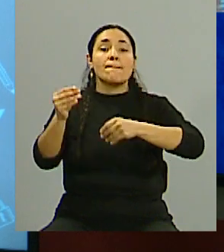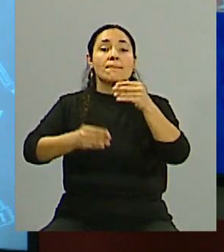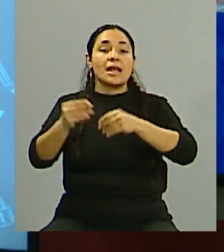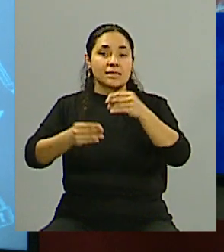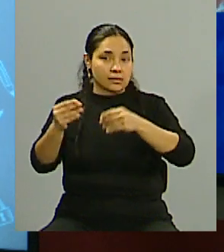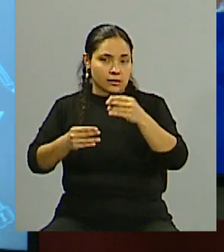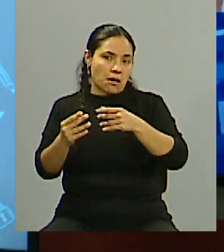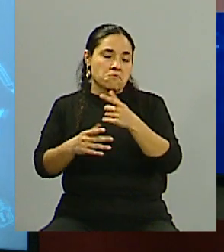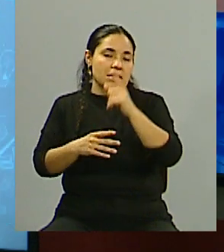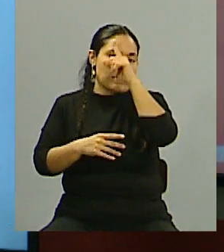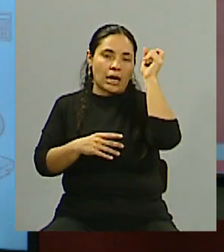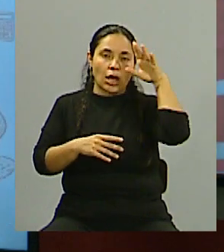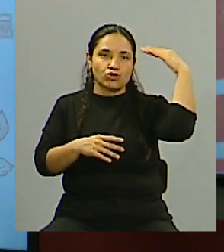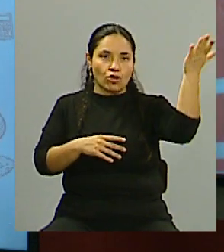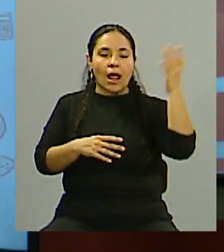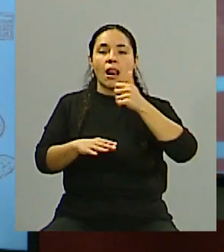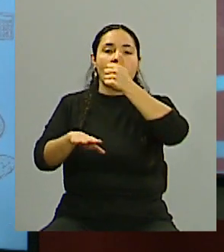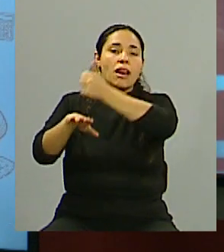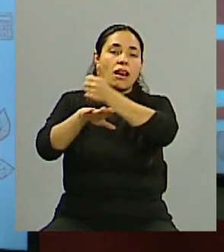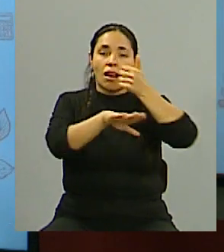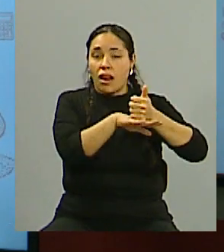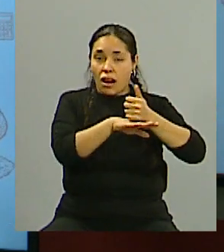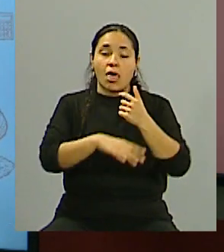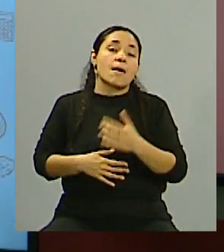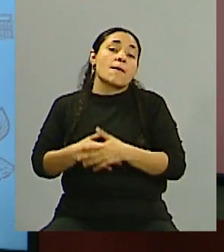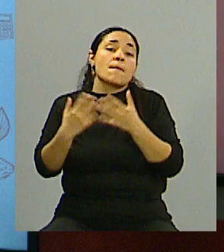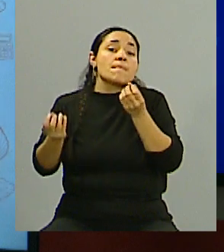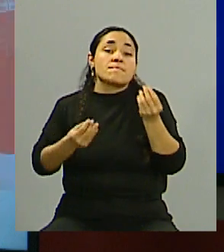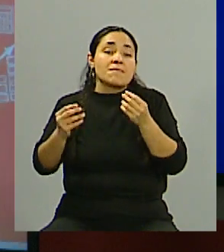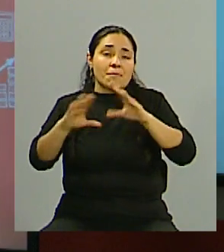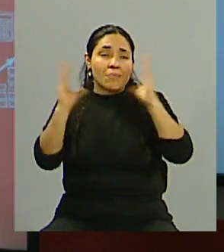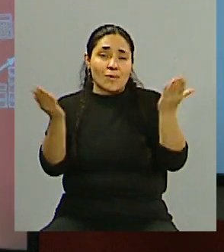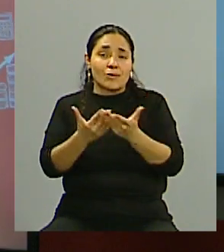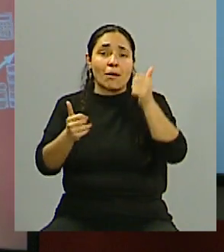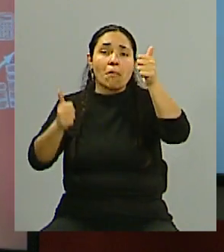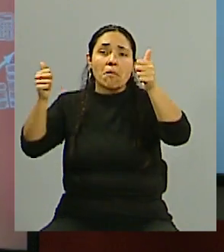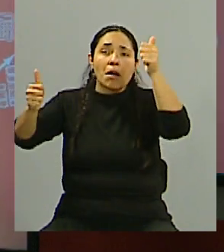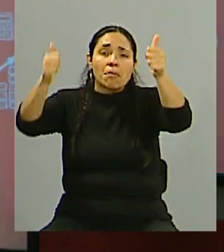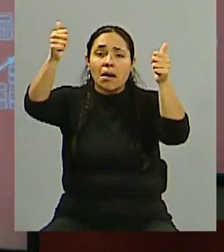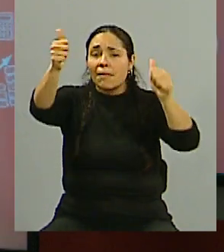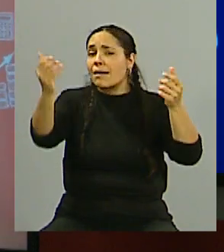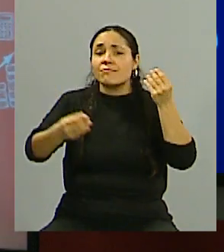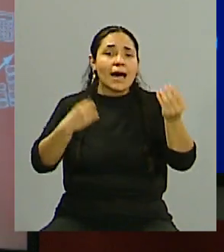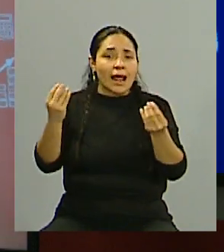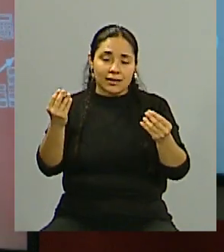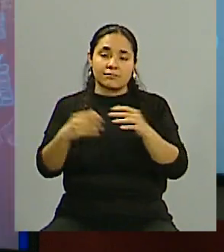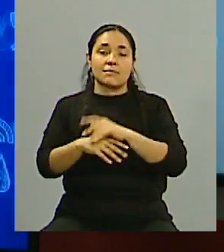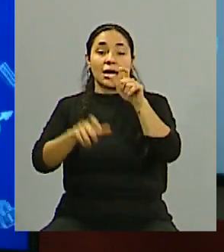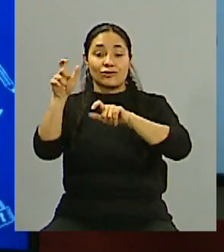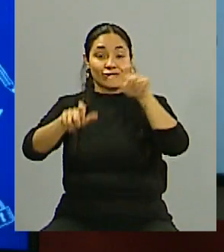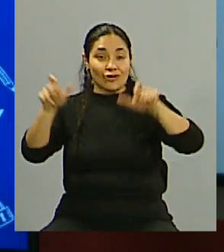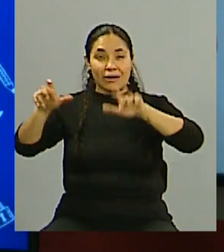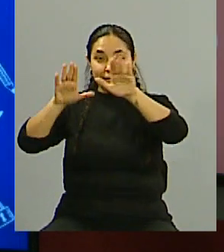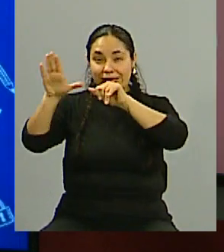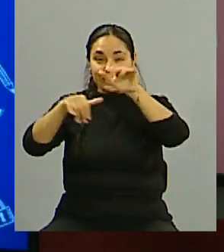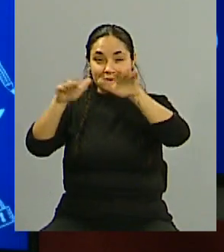que también estuvo haciendo un recorrido por otros lugares del mundo tratando de captar gente para tener acceso a